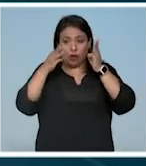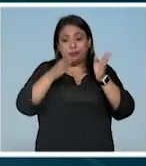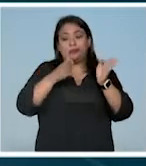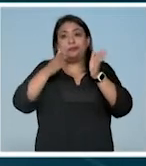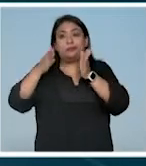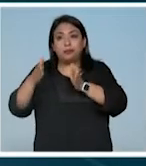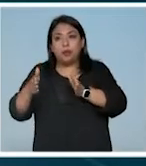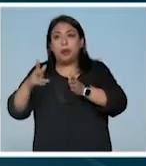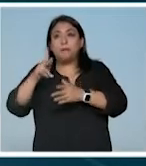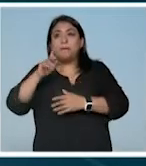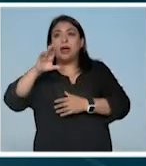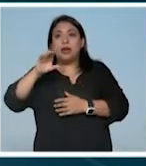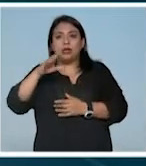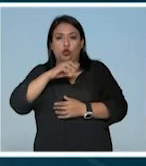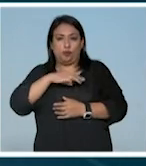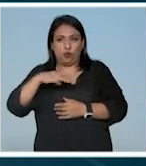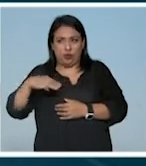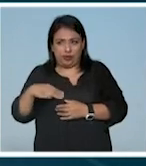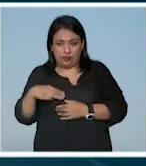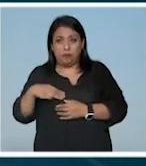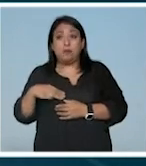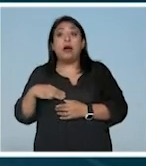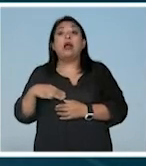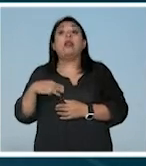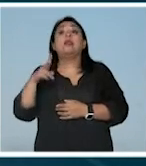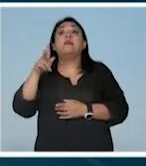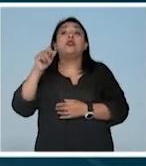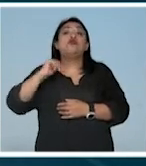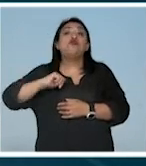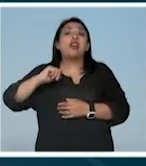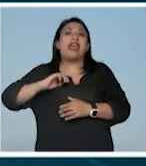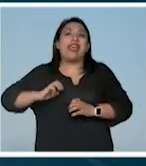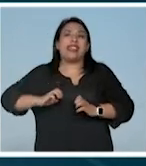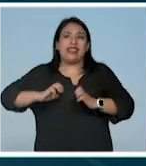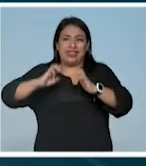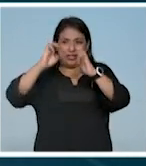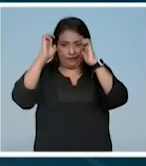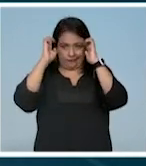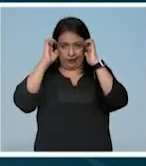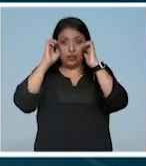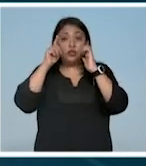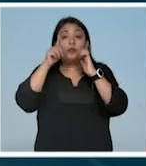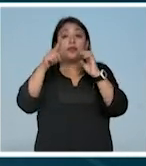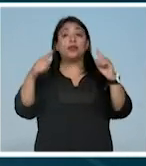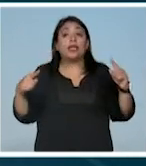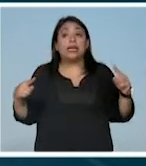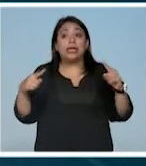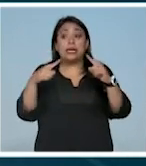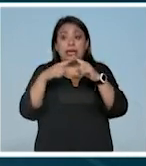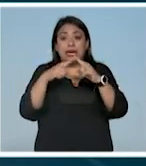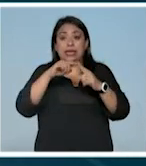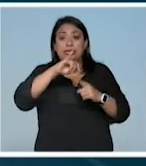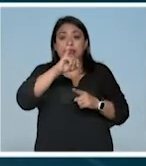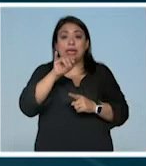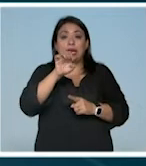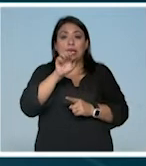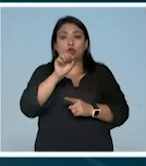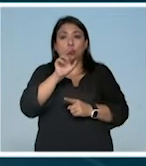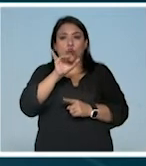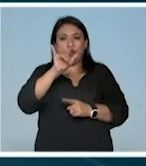costado el Palacio Municipal, y un viejo edificio que es la Iglesia Jesuita,